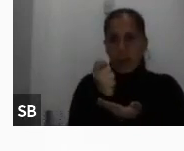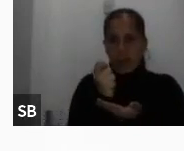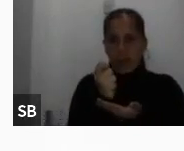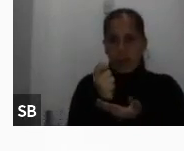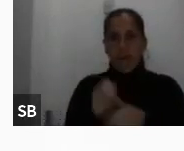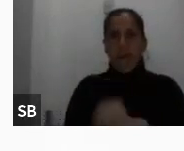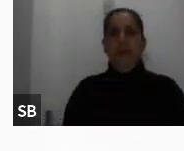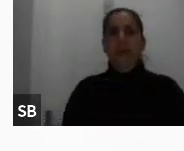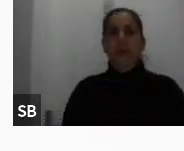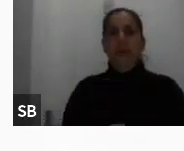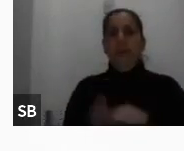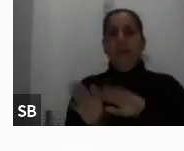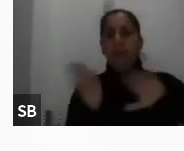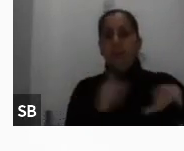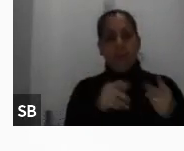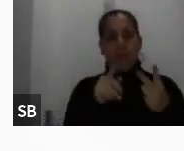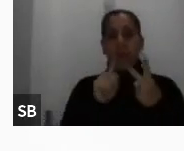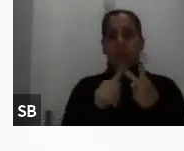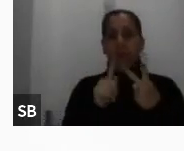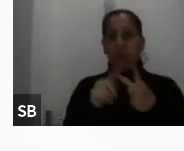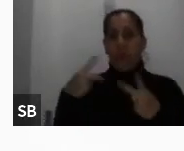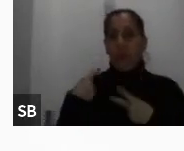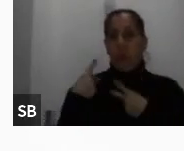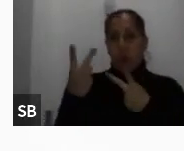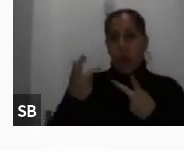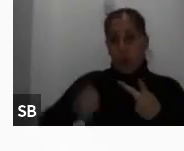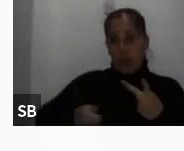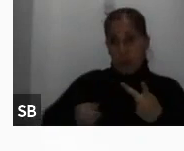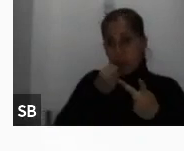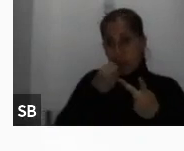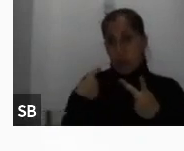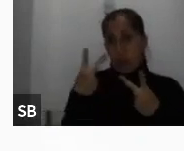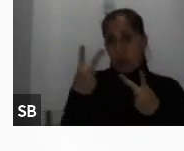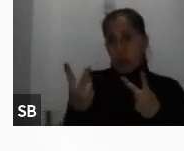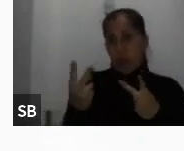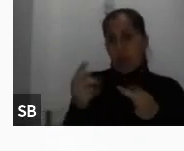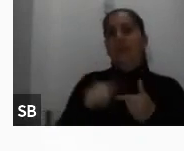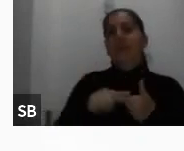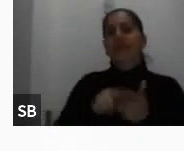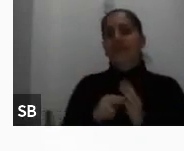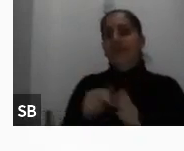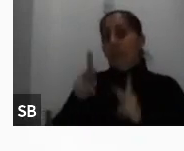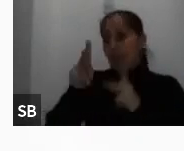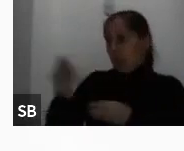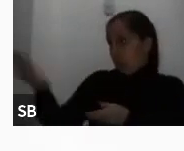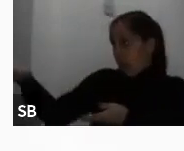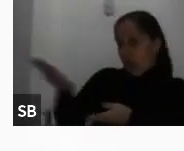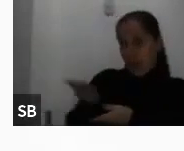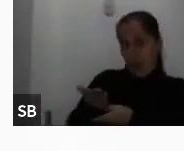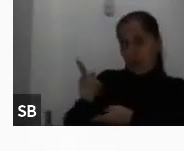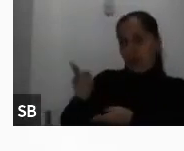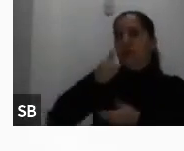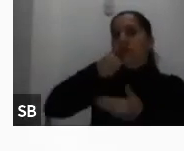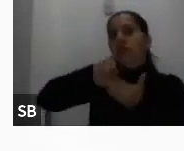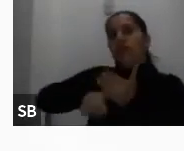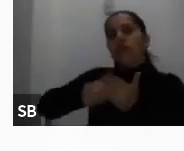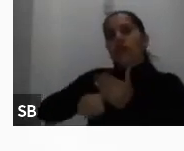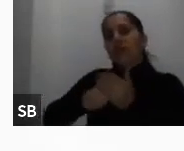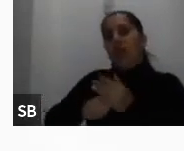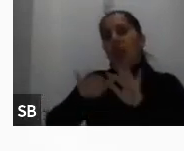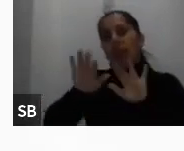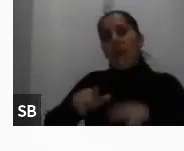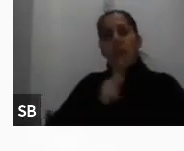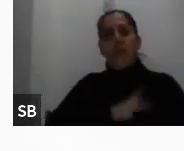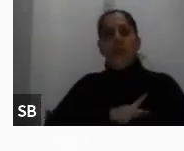Si es voluntaria, les vamos a solicitar a ustedes una carta de la persona que brinda la pensión con copia de su